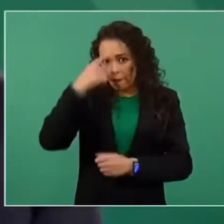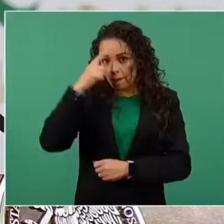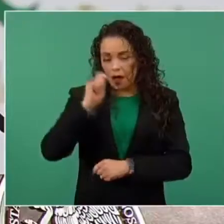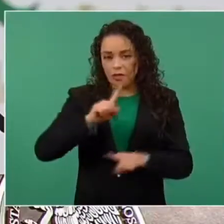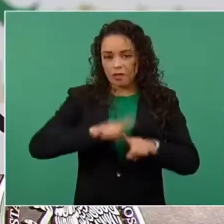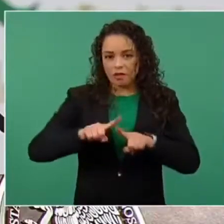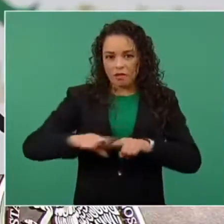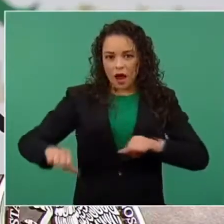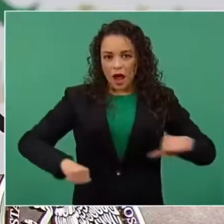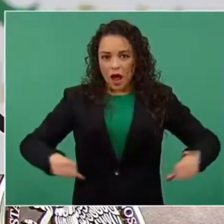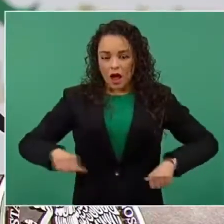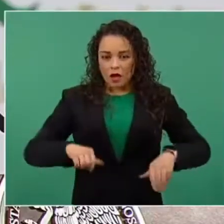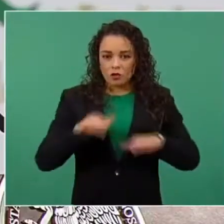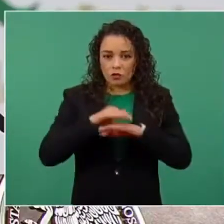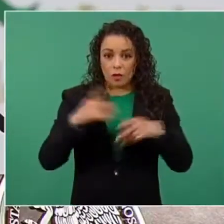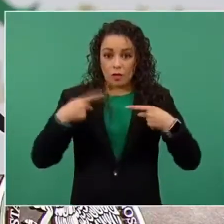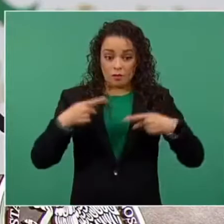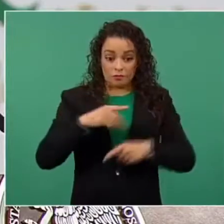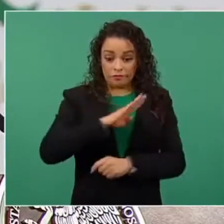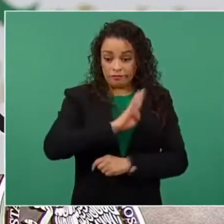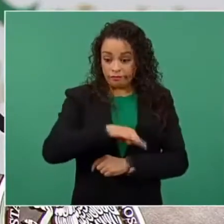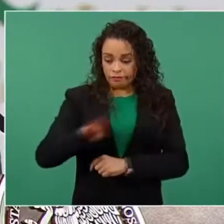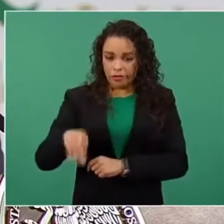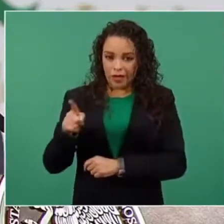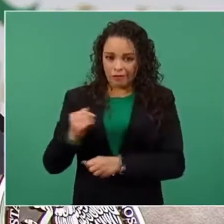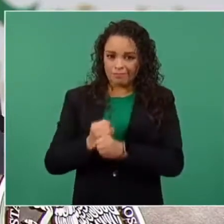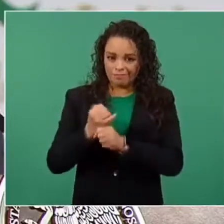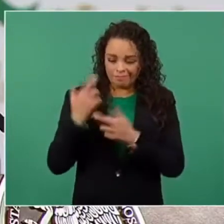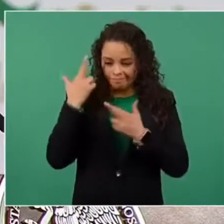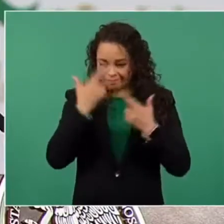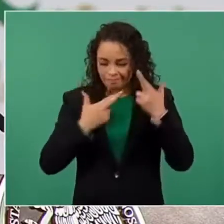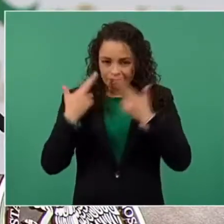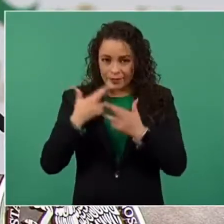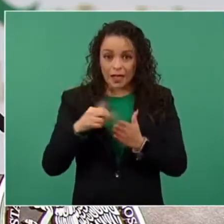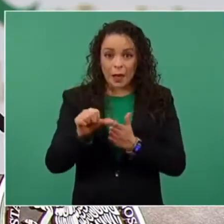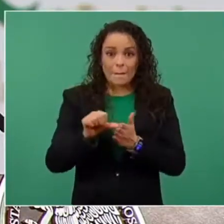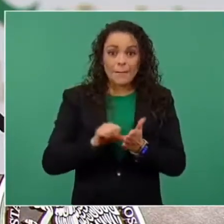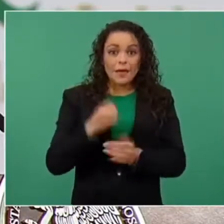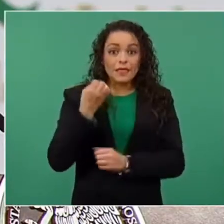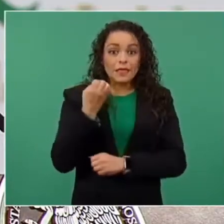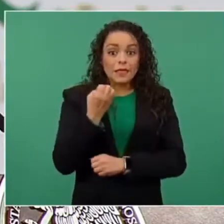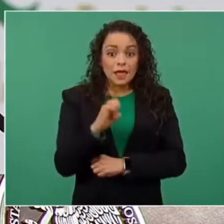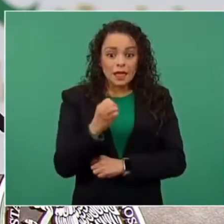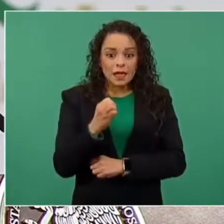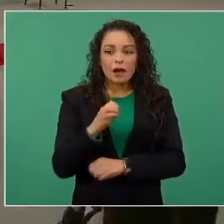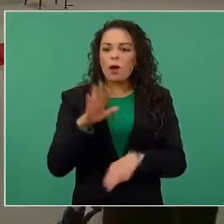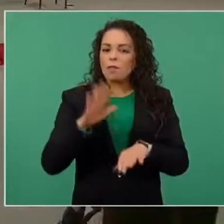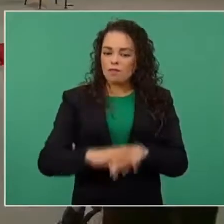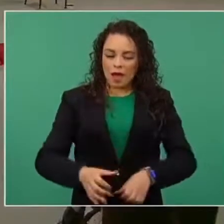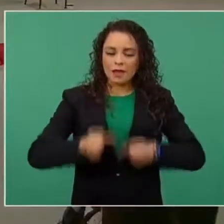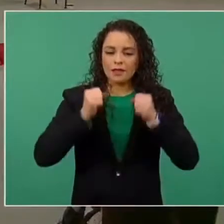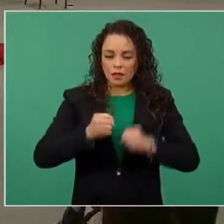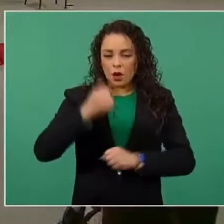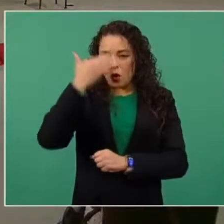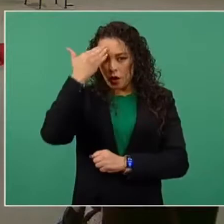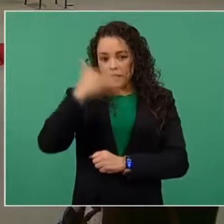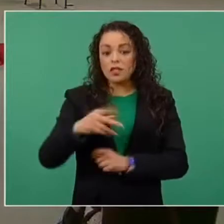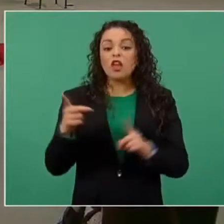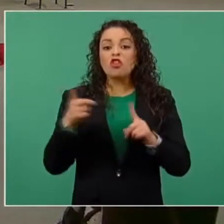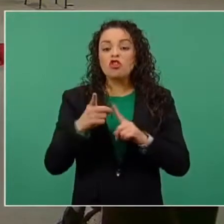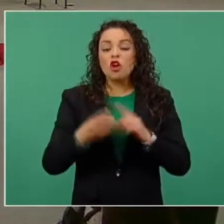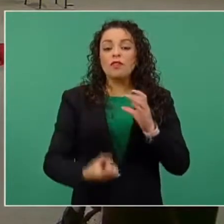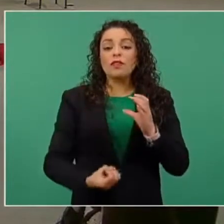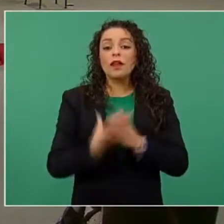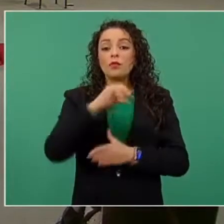forenses. Y en el mes de enero tendremos ya certeza de dónde serán construidos los nuevos centros de justicia